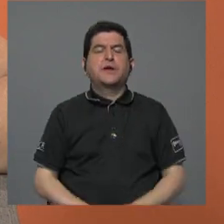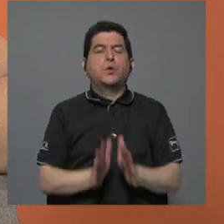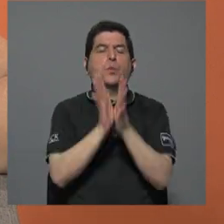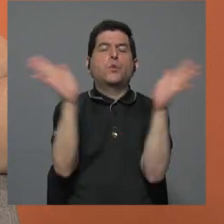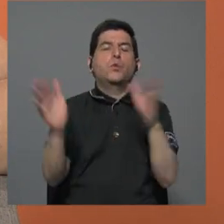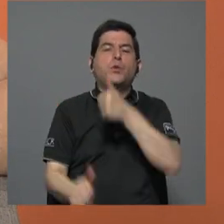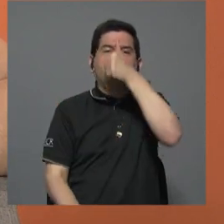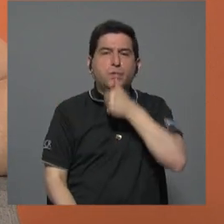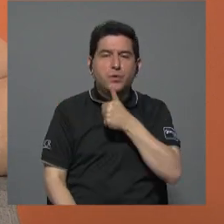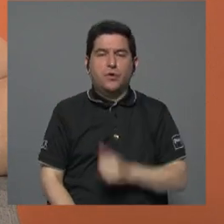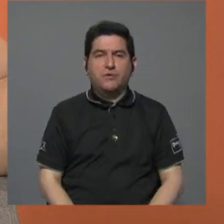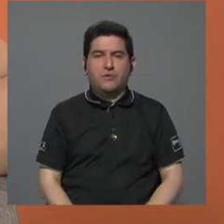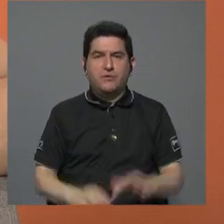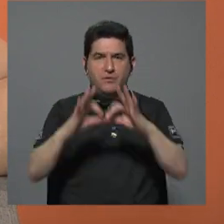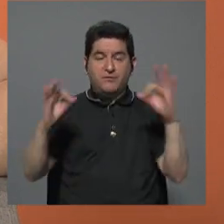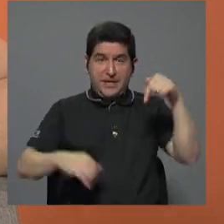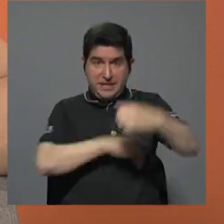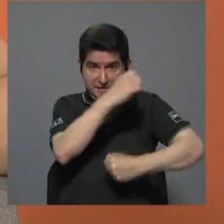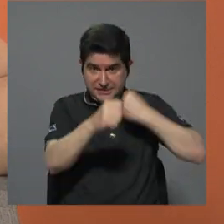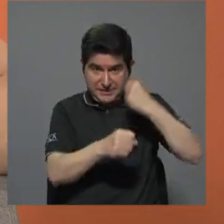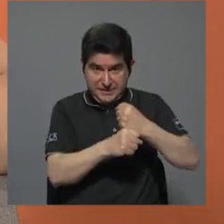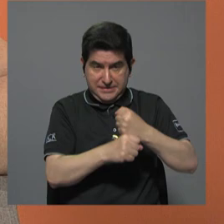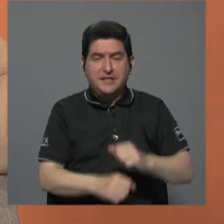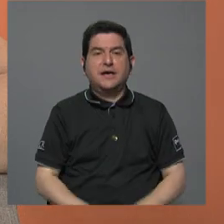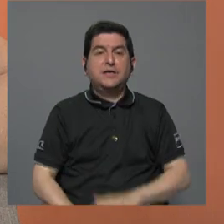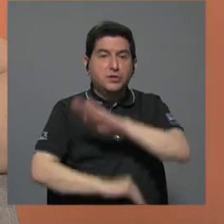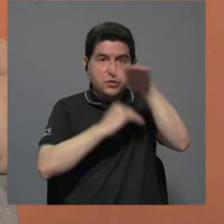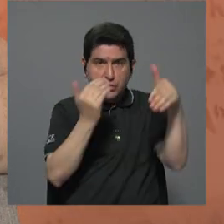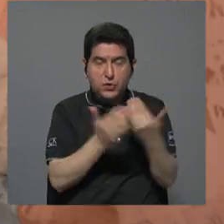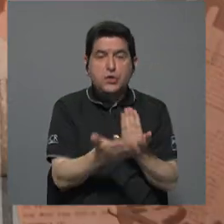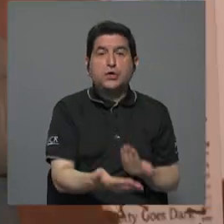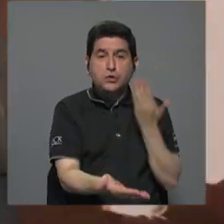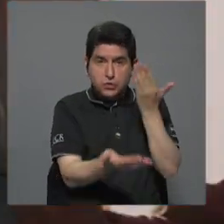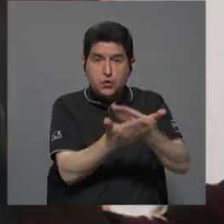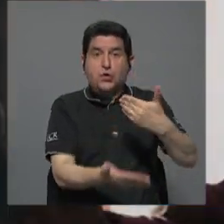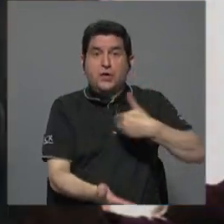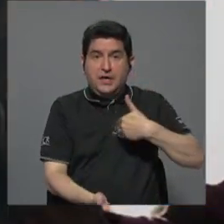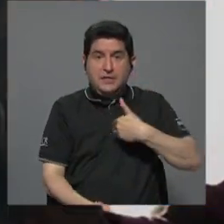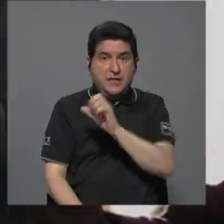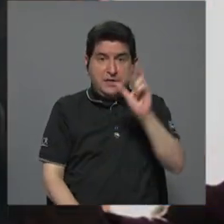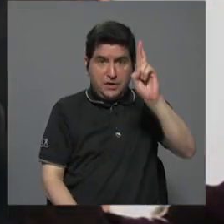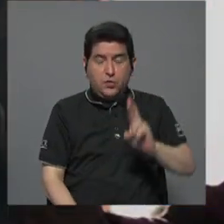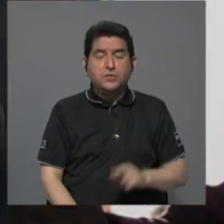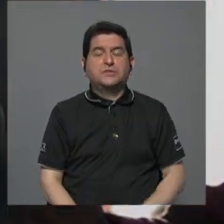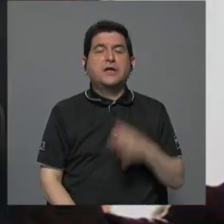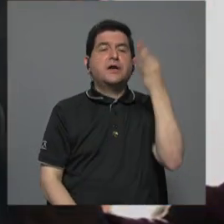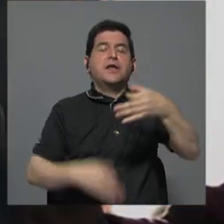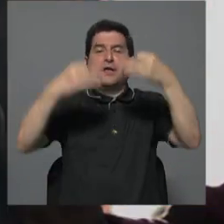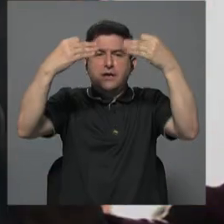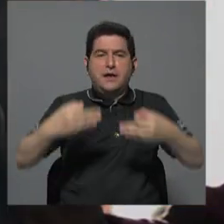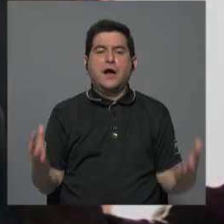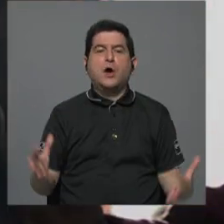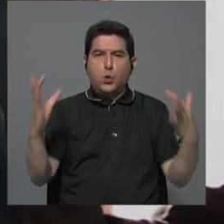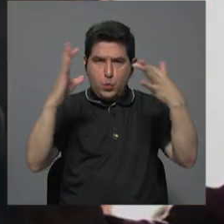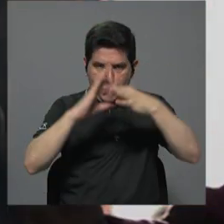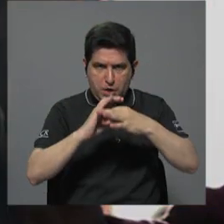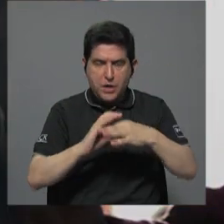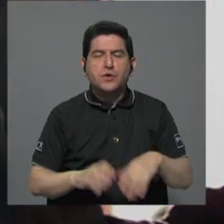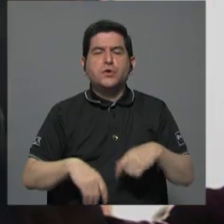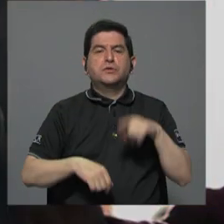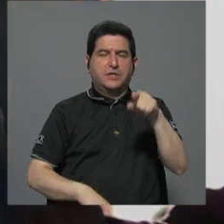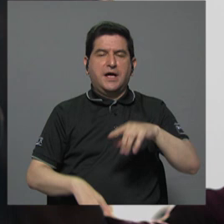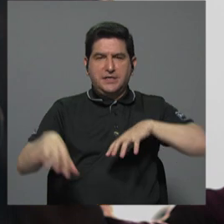Y justamente el lema de este año y en 15 y en toda la propuesta que tenemos desde Costa Rica en Juego nos unimos a esta